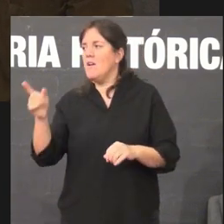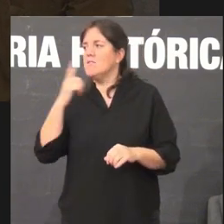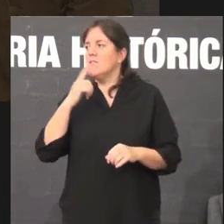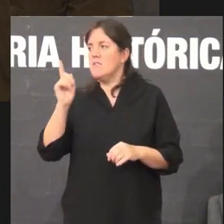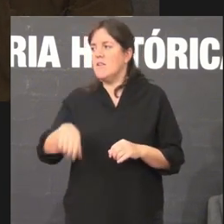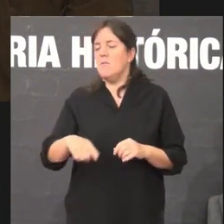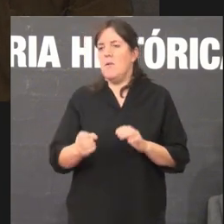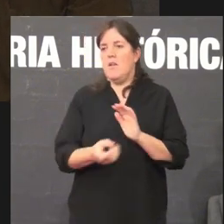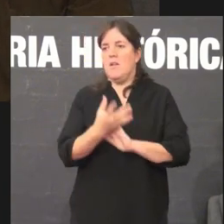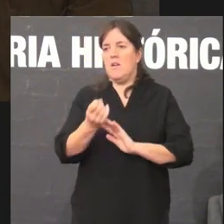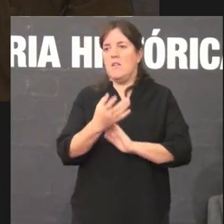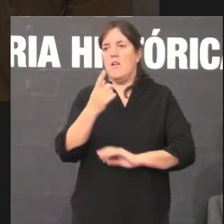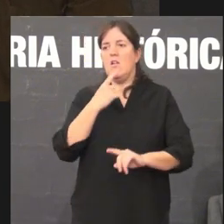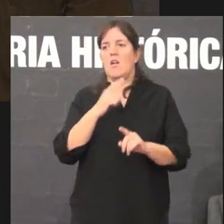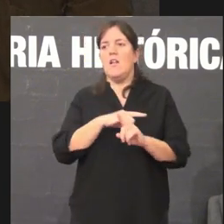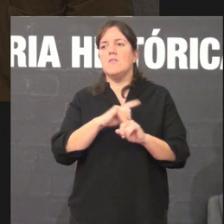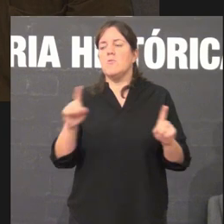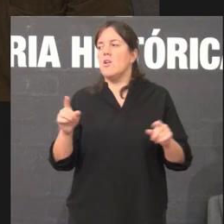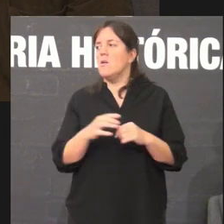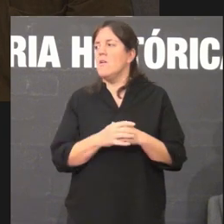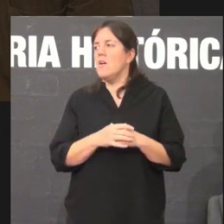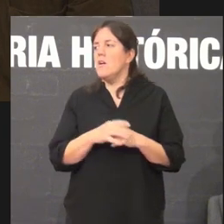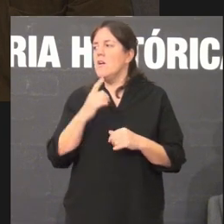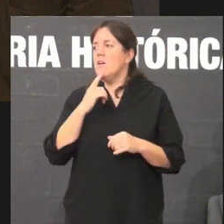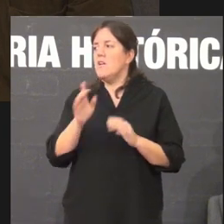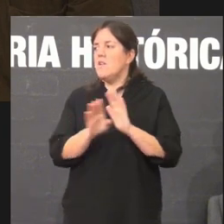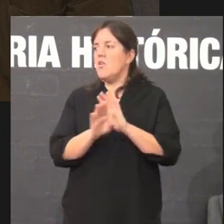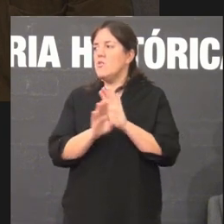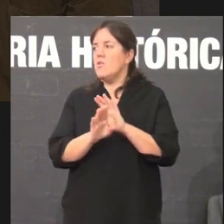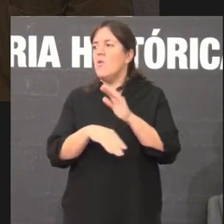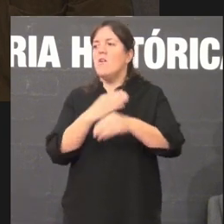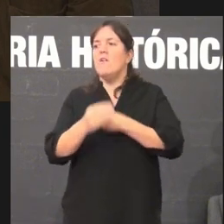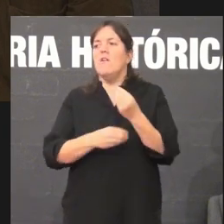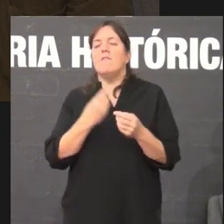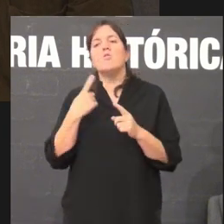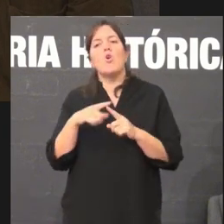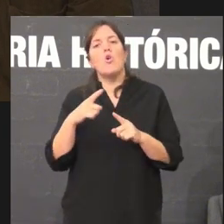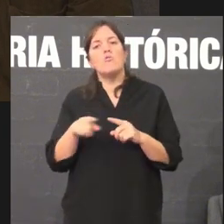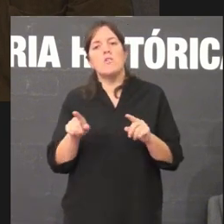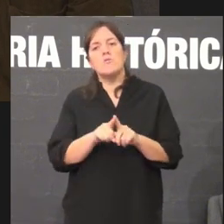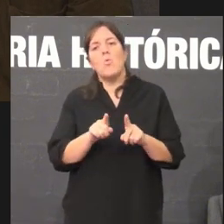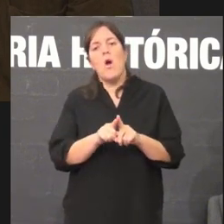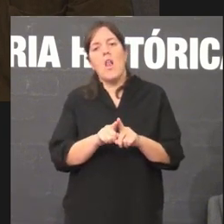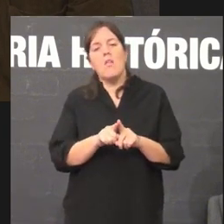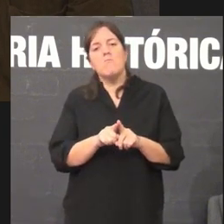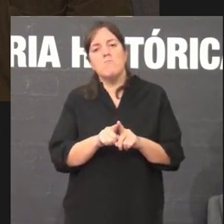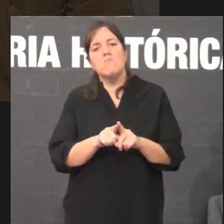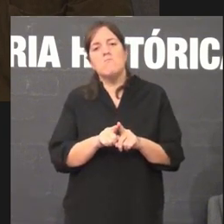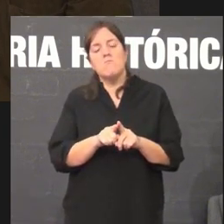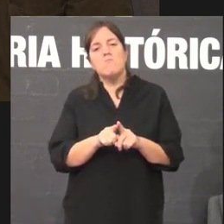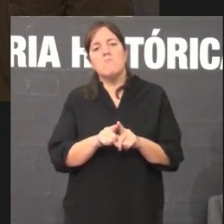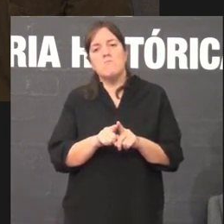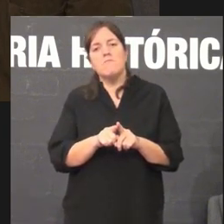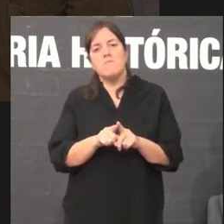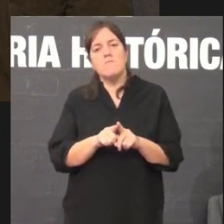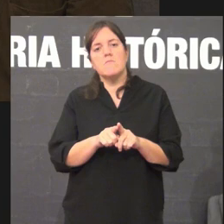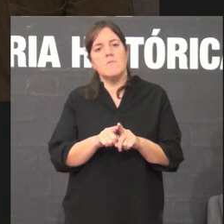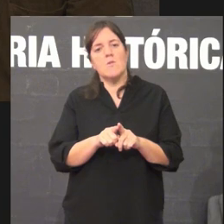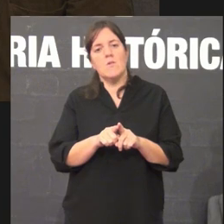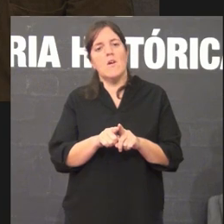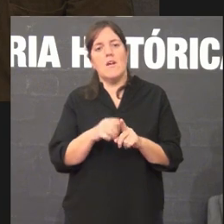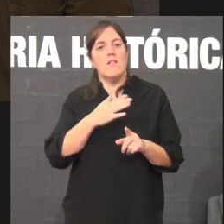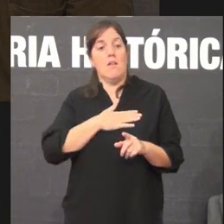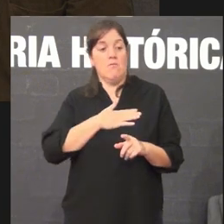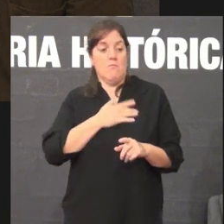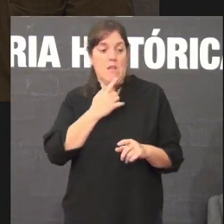proíben que se proíben nas matemáticas e si que se siguen facendo cousas cousas propias da